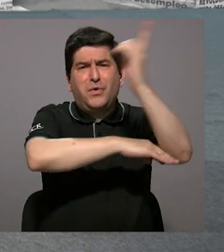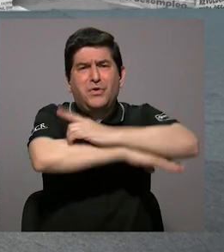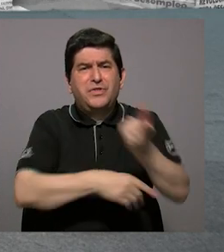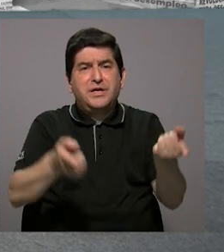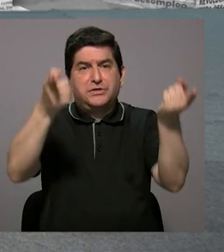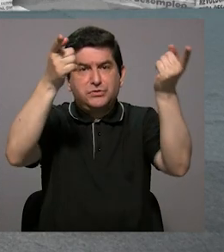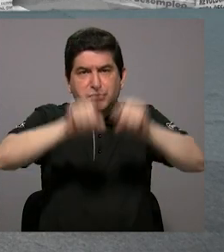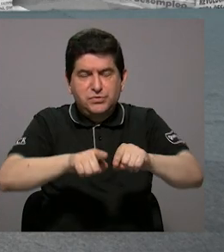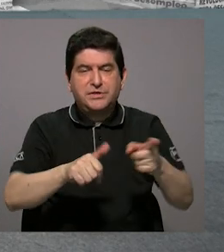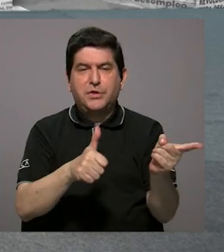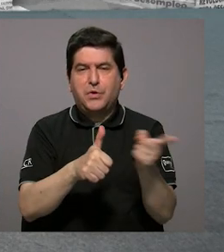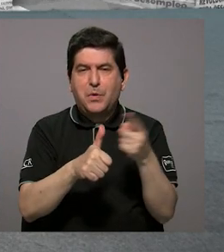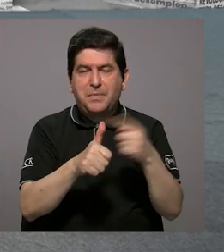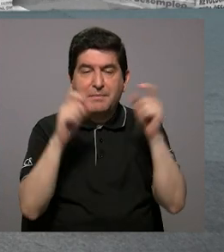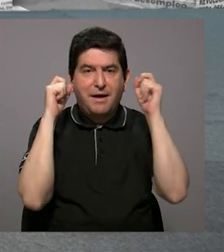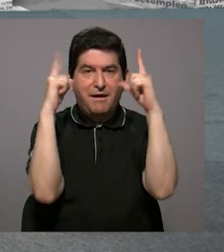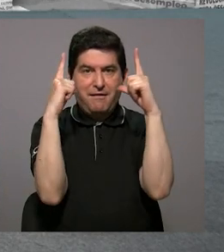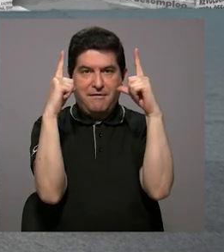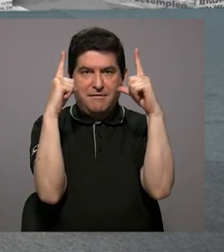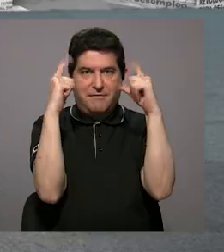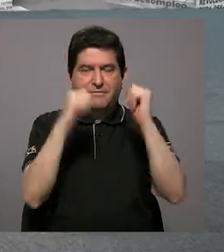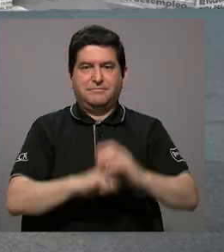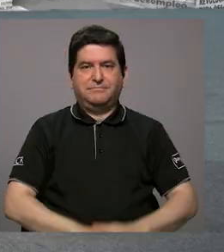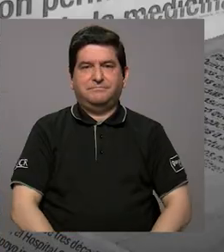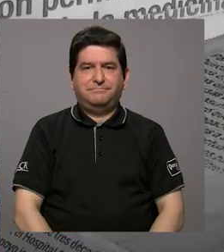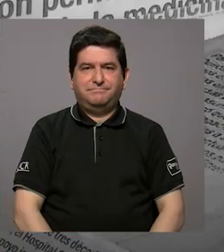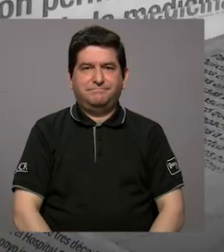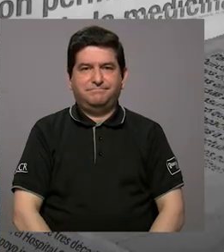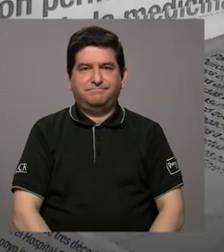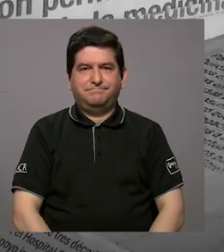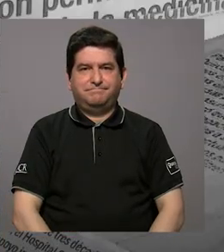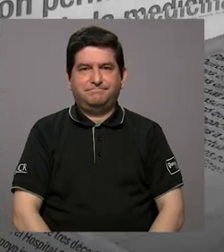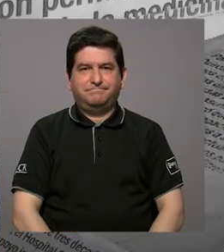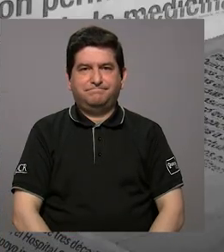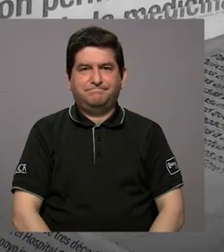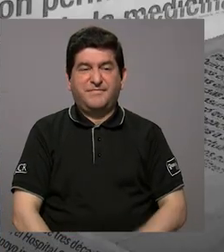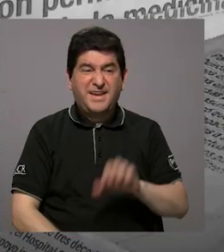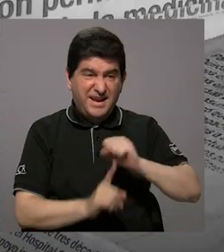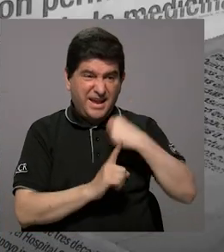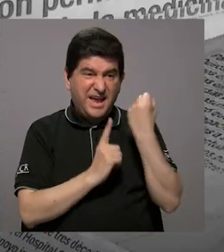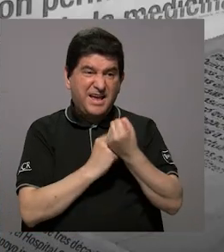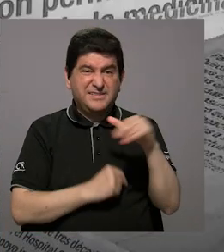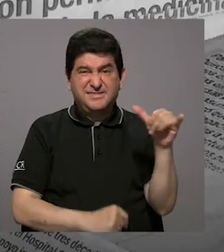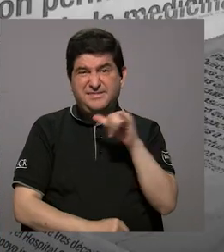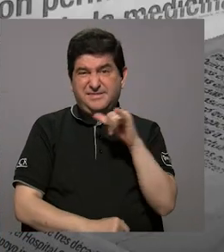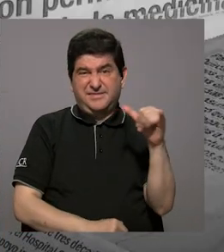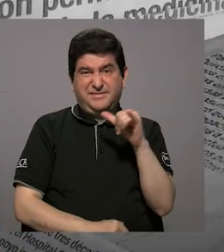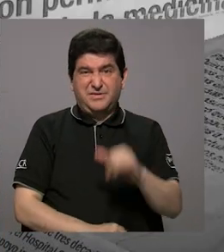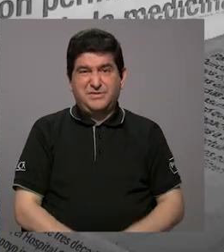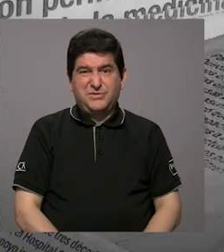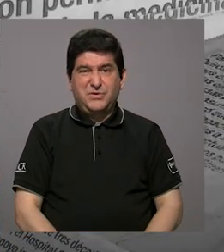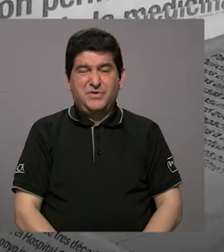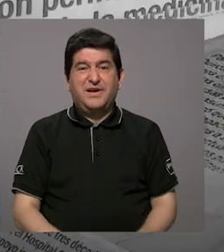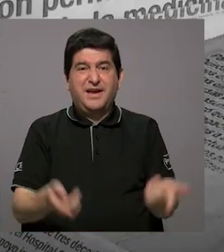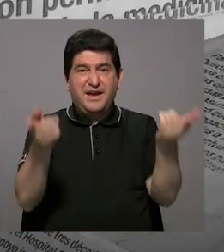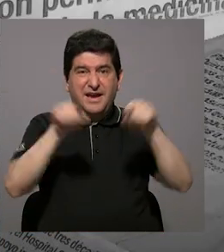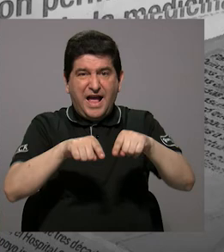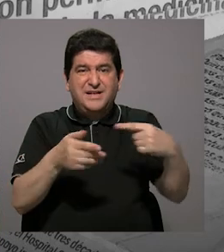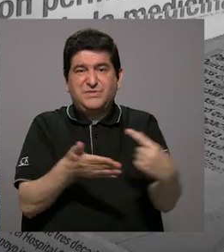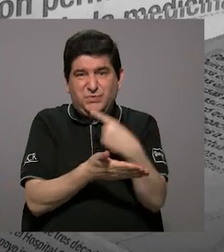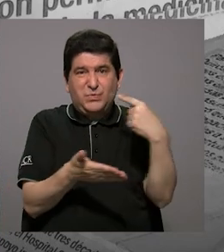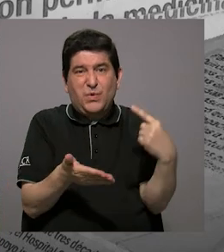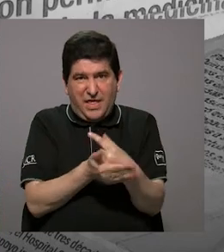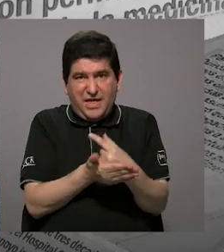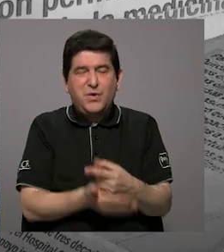que ocurrió la primera alerta. Entonces, pues en una situación similar a como ocurrió en el caso de